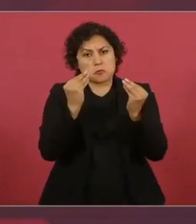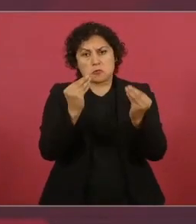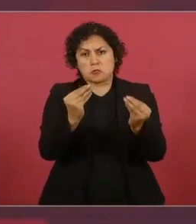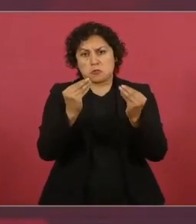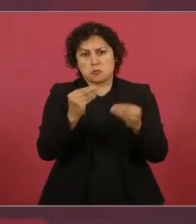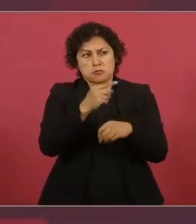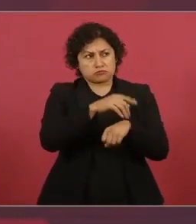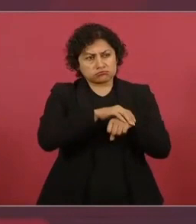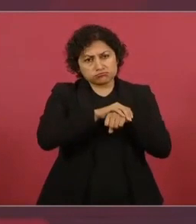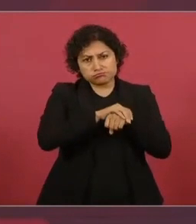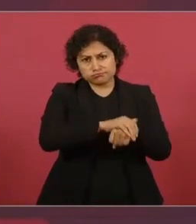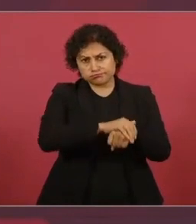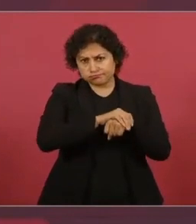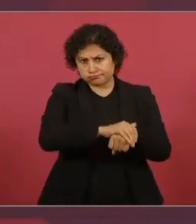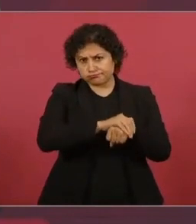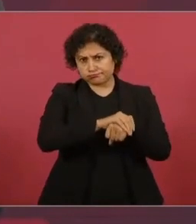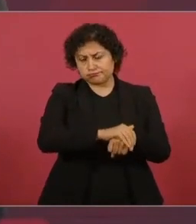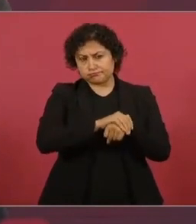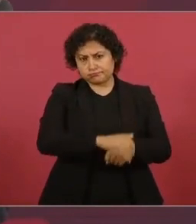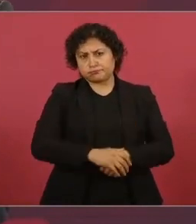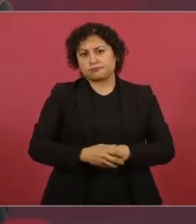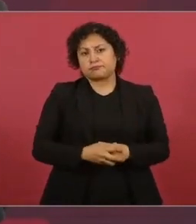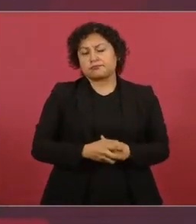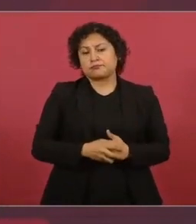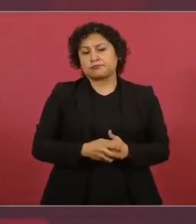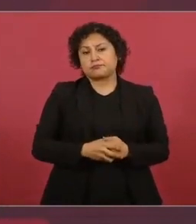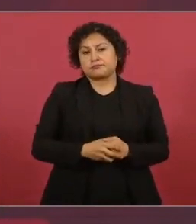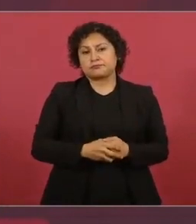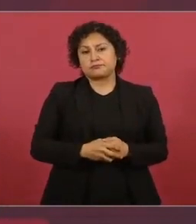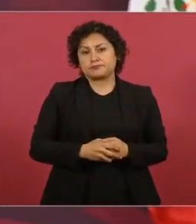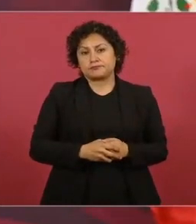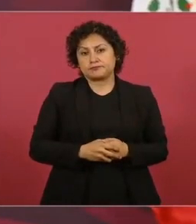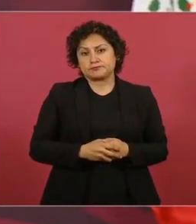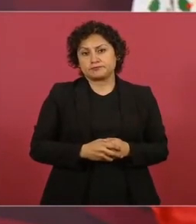amigo de nosotros.